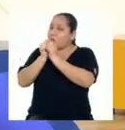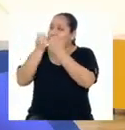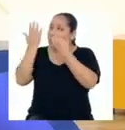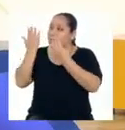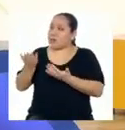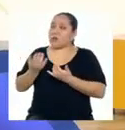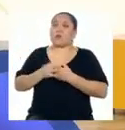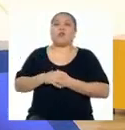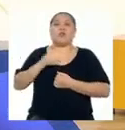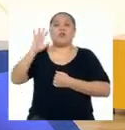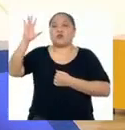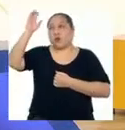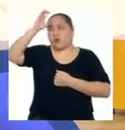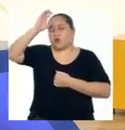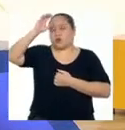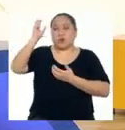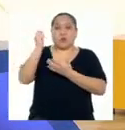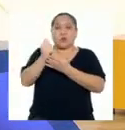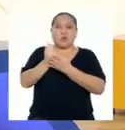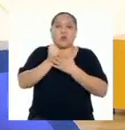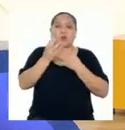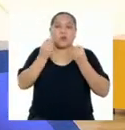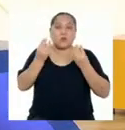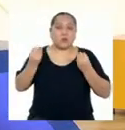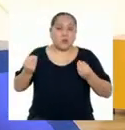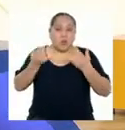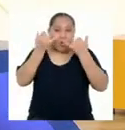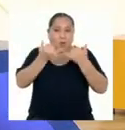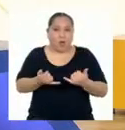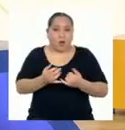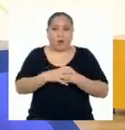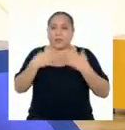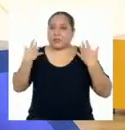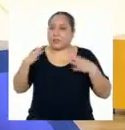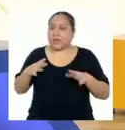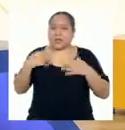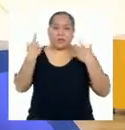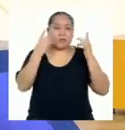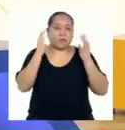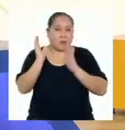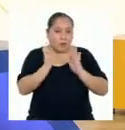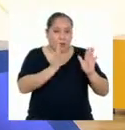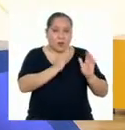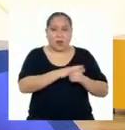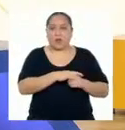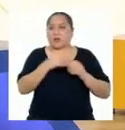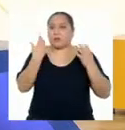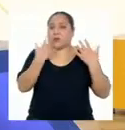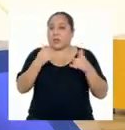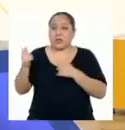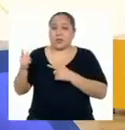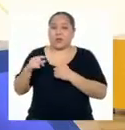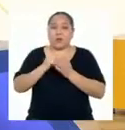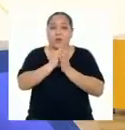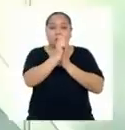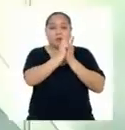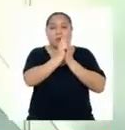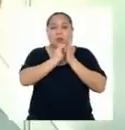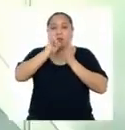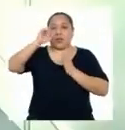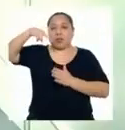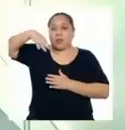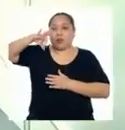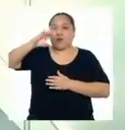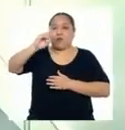Sus conocimientos nos han ayudado muchísimo. Y ahora estamos más preparadas y preparados para realizar nuestra infografía.